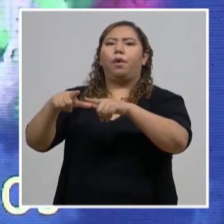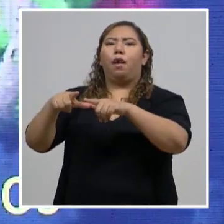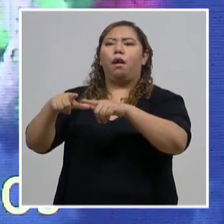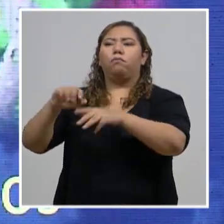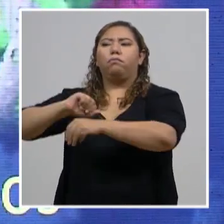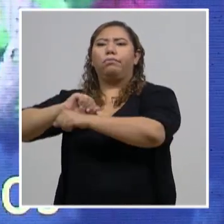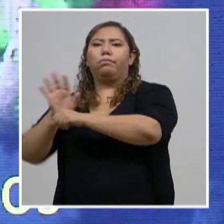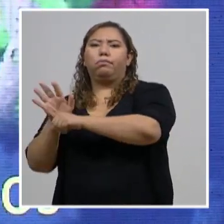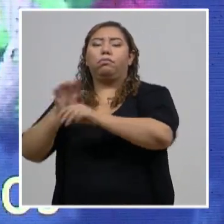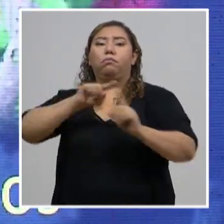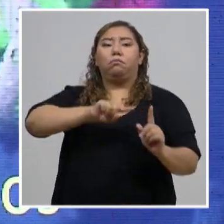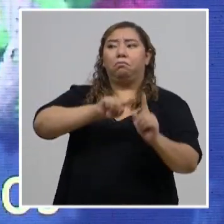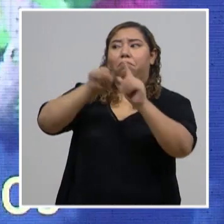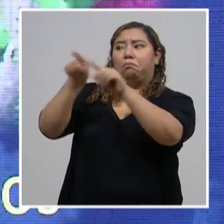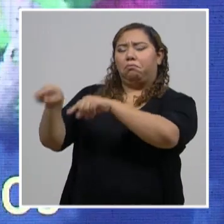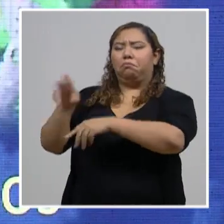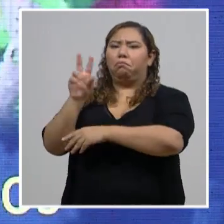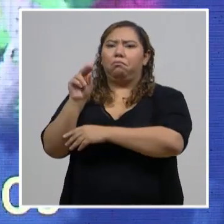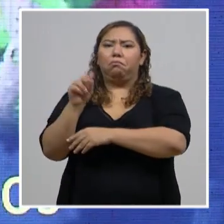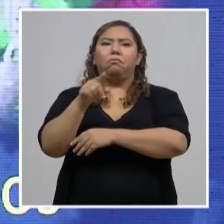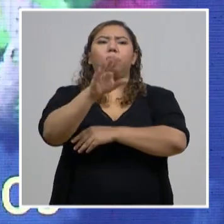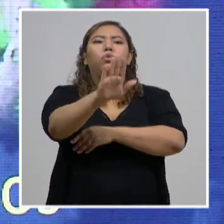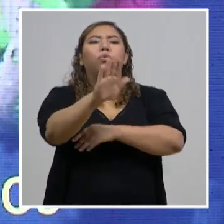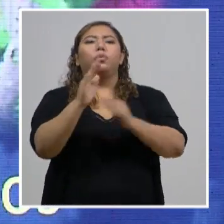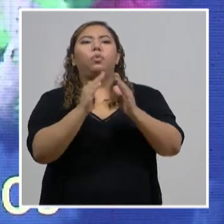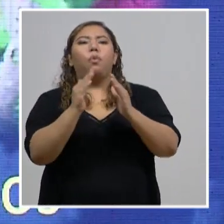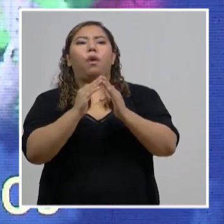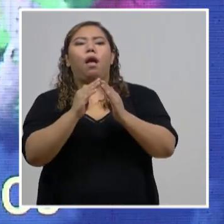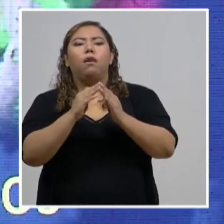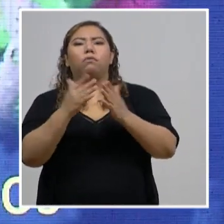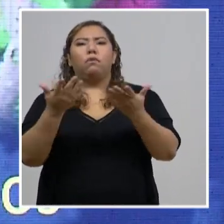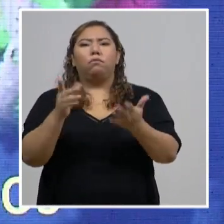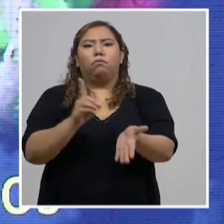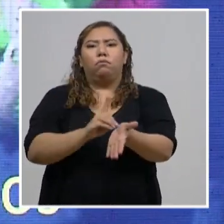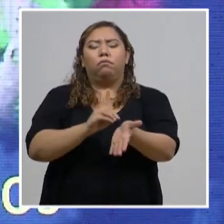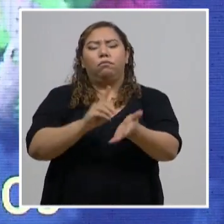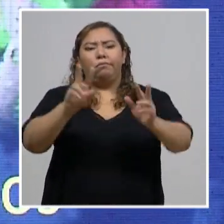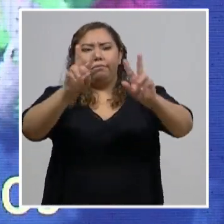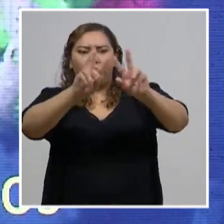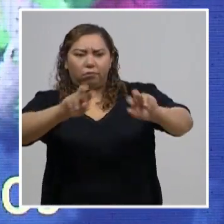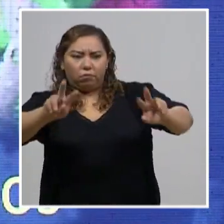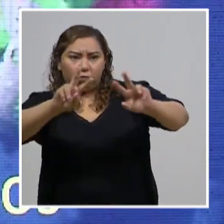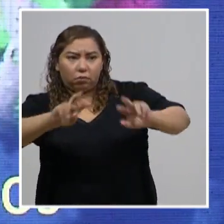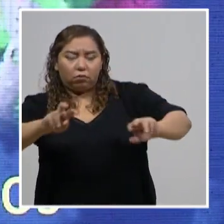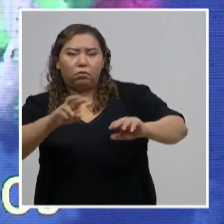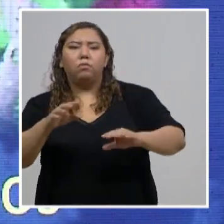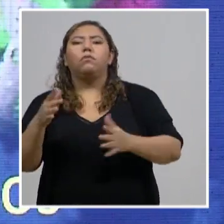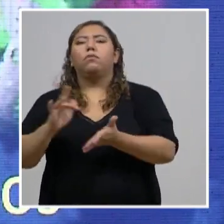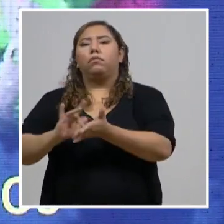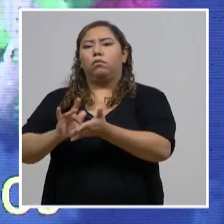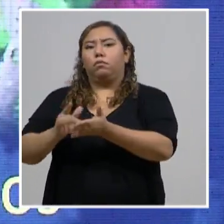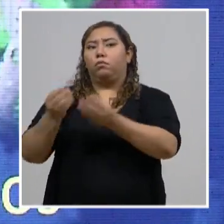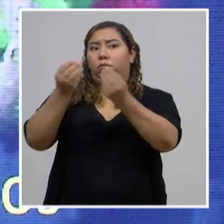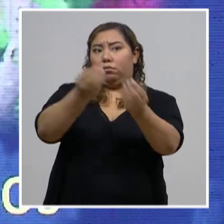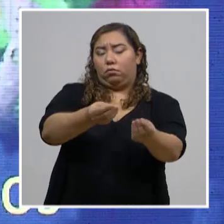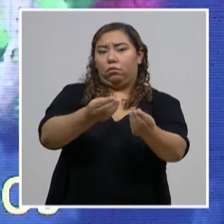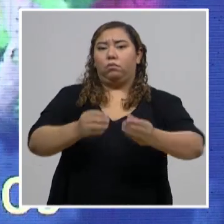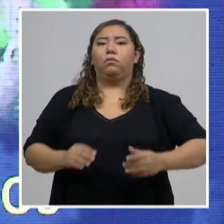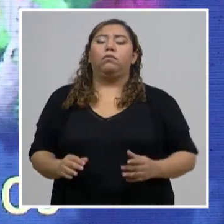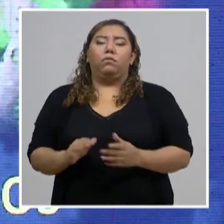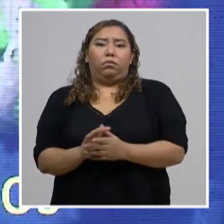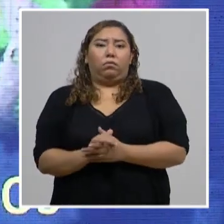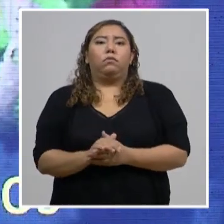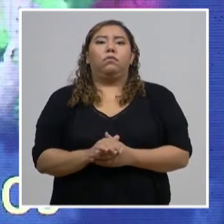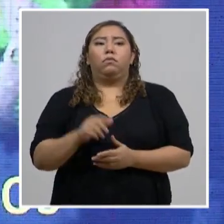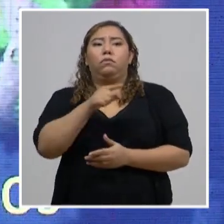en su casa, en su barrio, en su colonia. ¿Para qué? Porque son más de 7,400 personas que esperemos